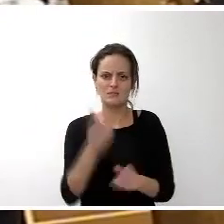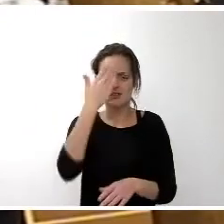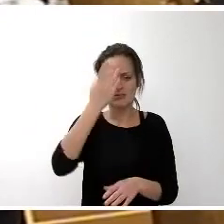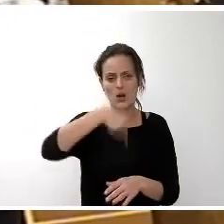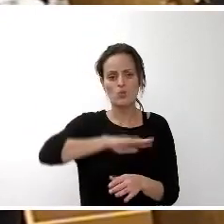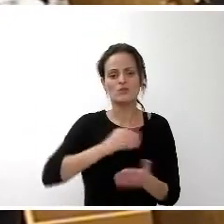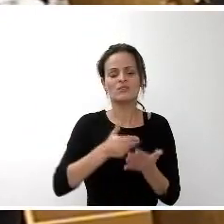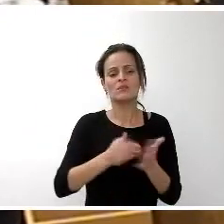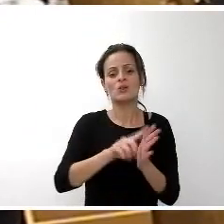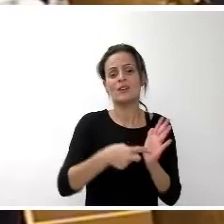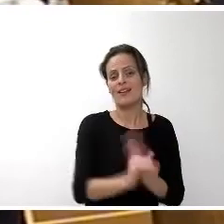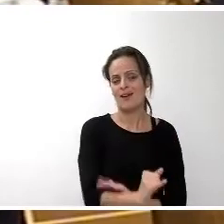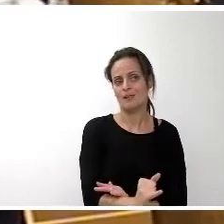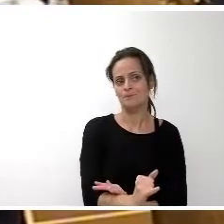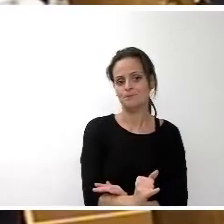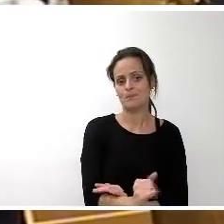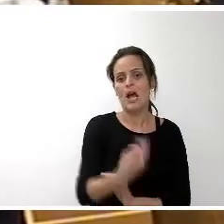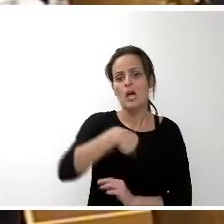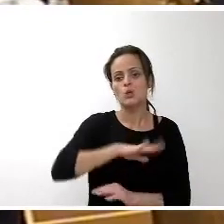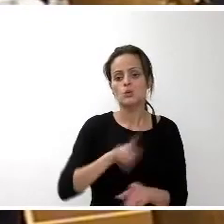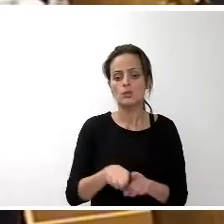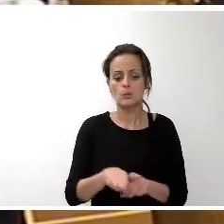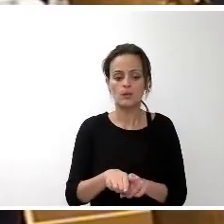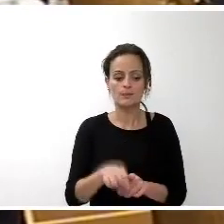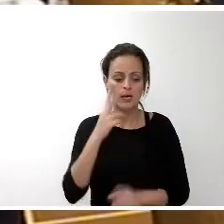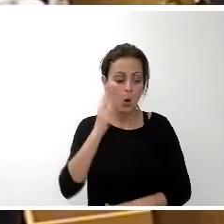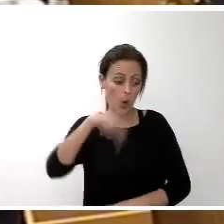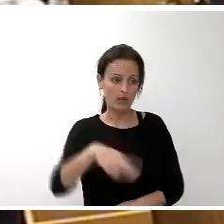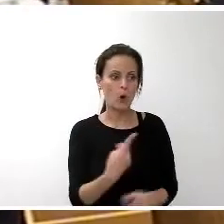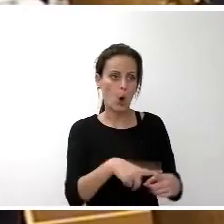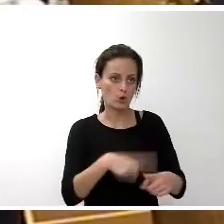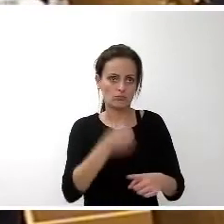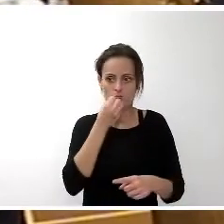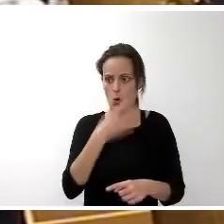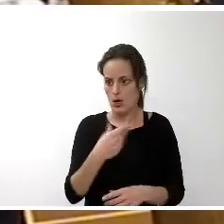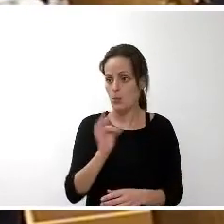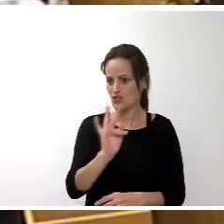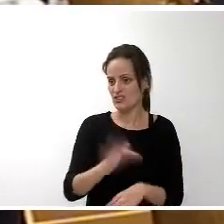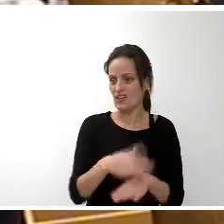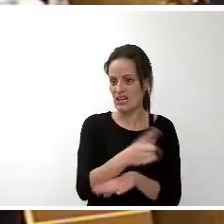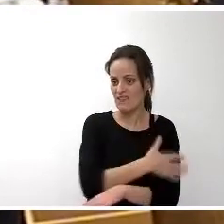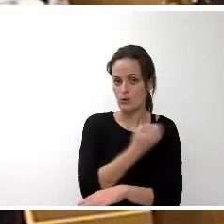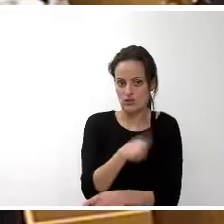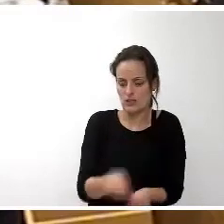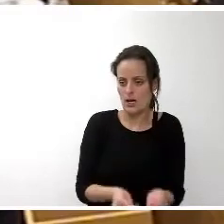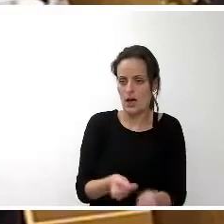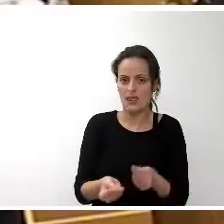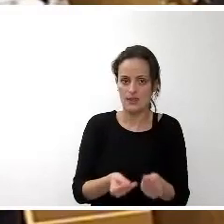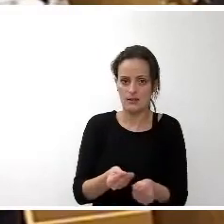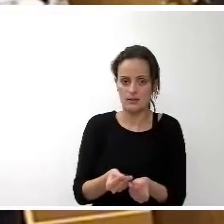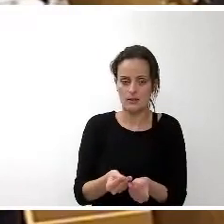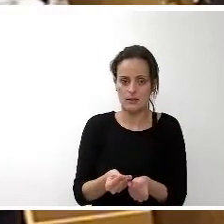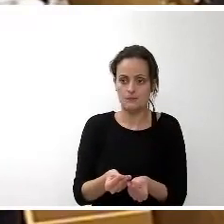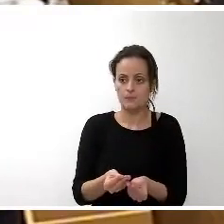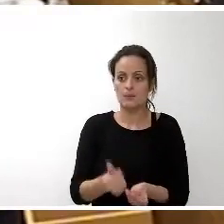enmienda a la totalidad mira a nosotros no nos duelen prendas en reconocer las cosas buenas que hace este cabildo y que ha hecho en otro tiempo y desde luego sobre todo uno de sus